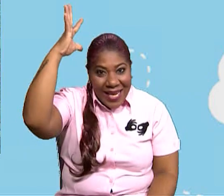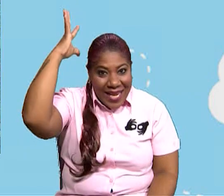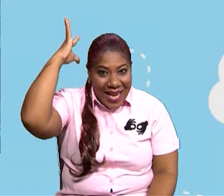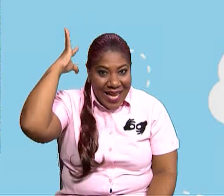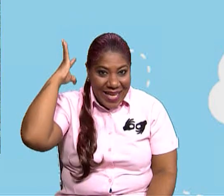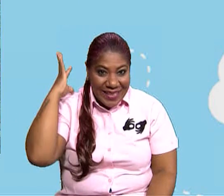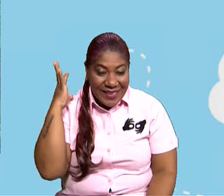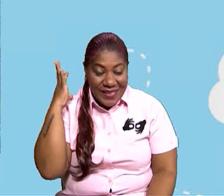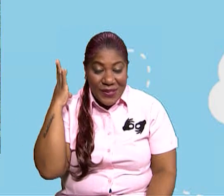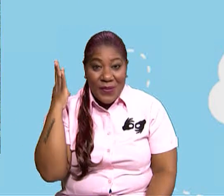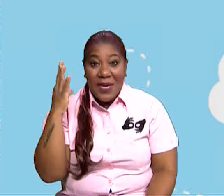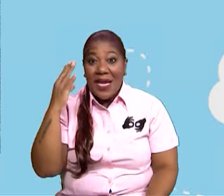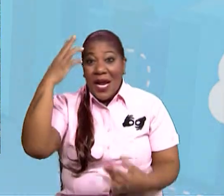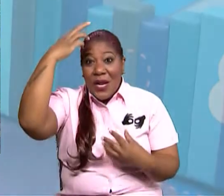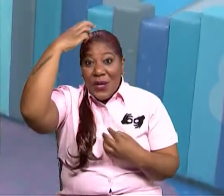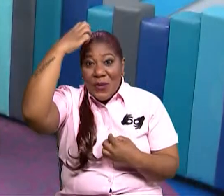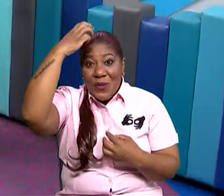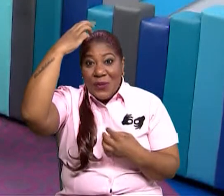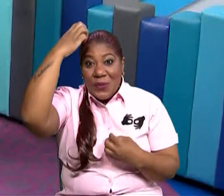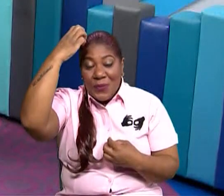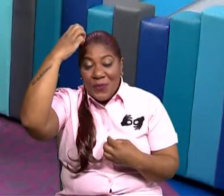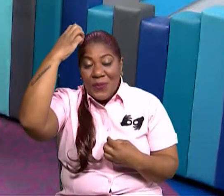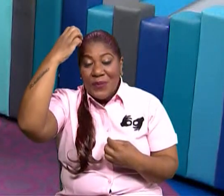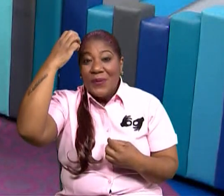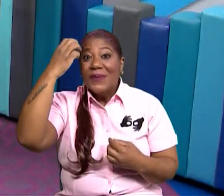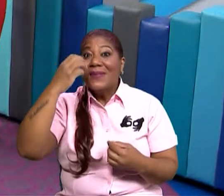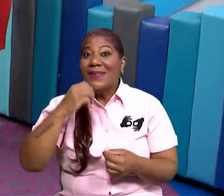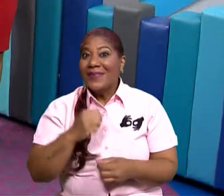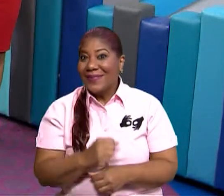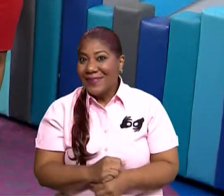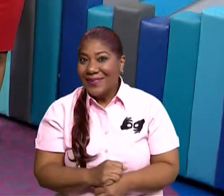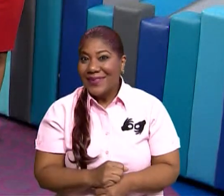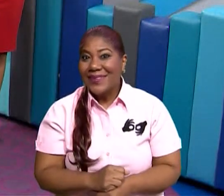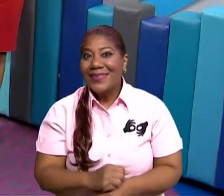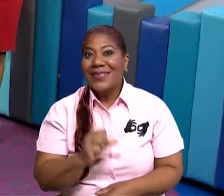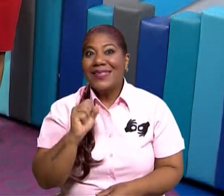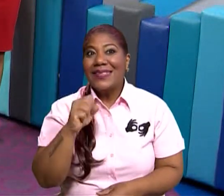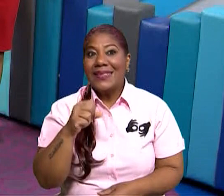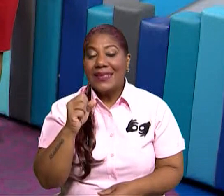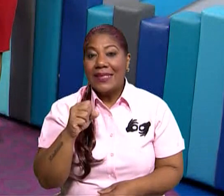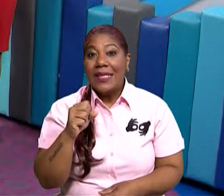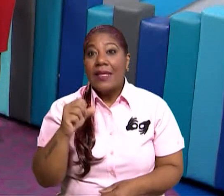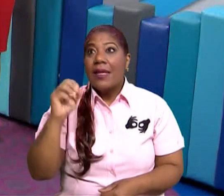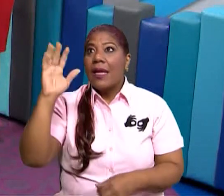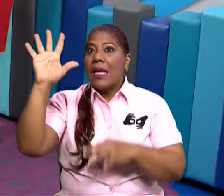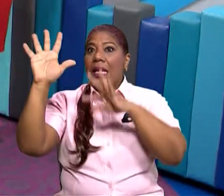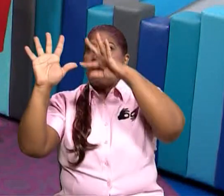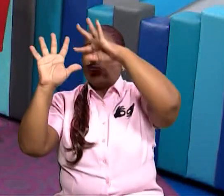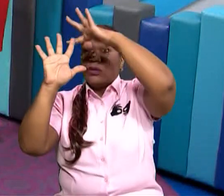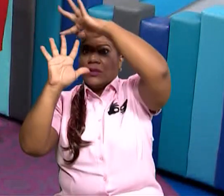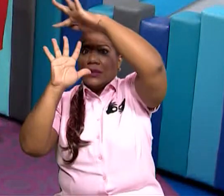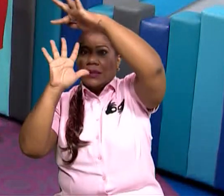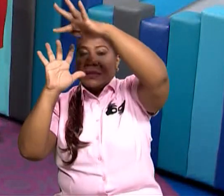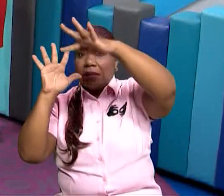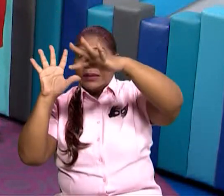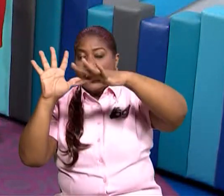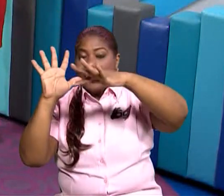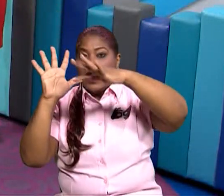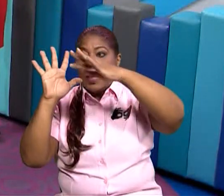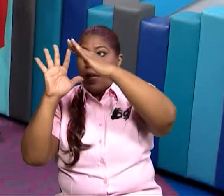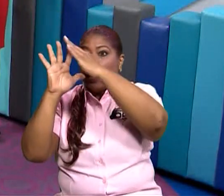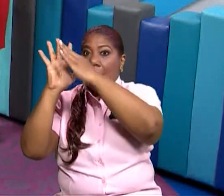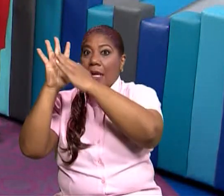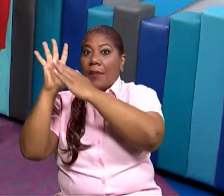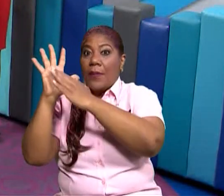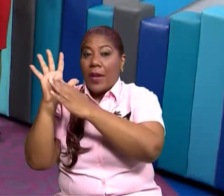los perezosos. Ese es el docel. El docel. Está más abajadito de donde están las ramas esas, arriba de